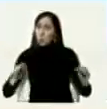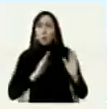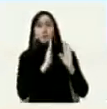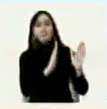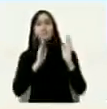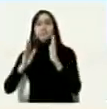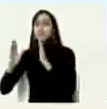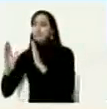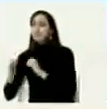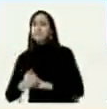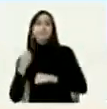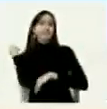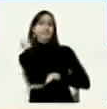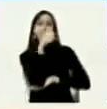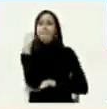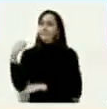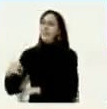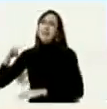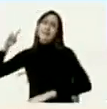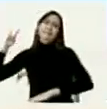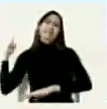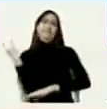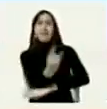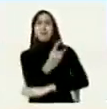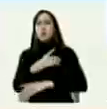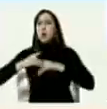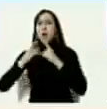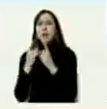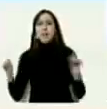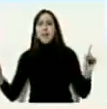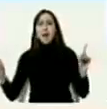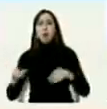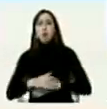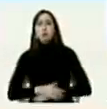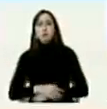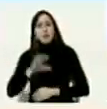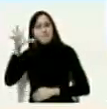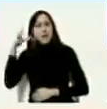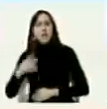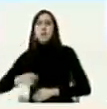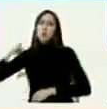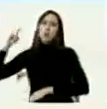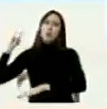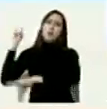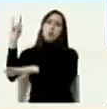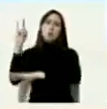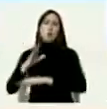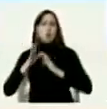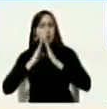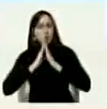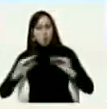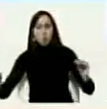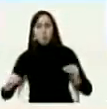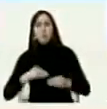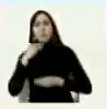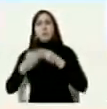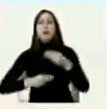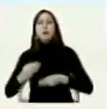pateó la mesa traicionó el diálogo traicionó al país en todas las etapas anteriores